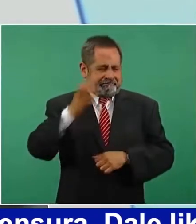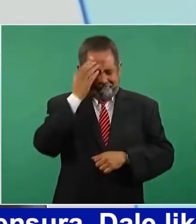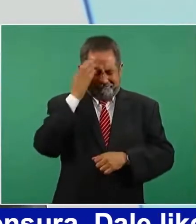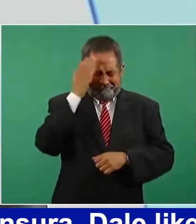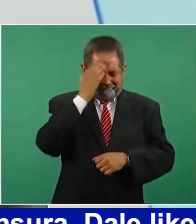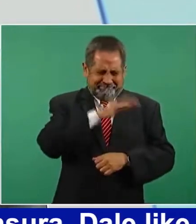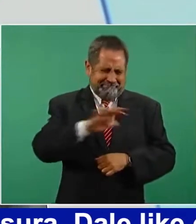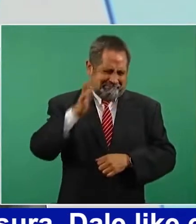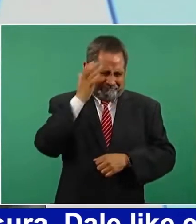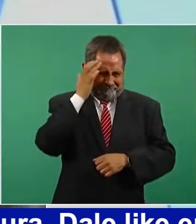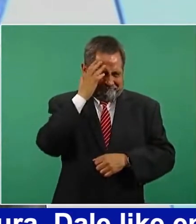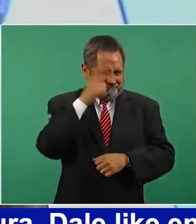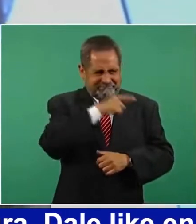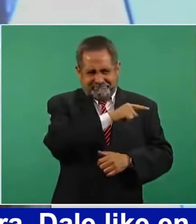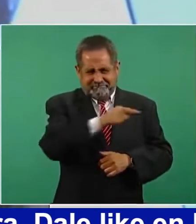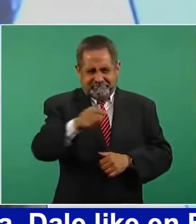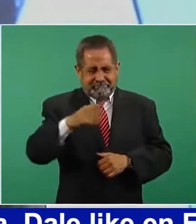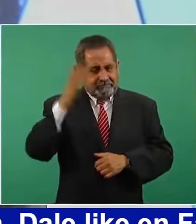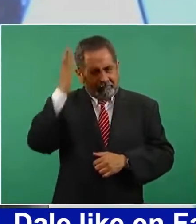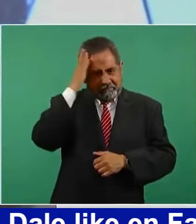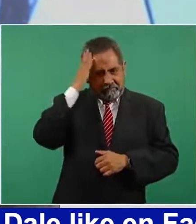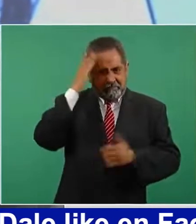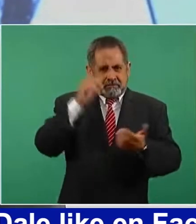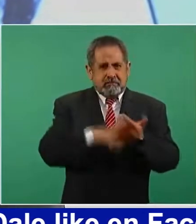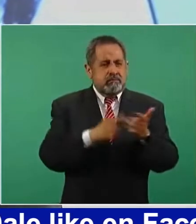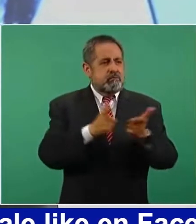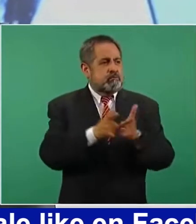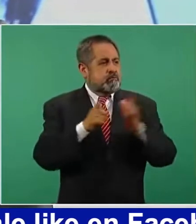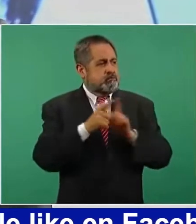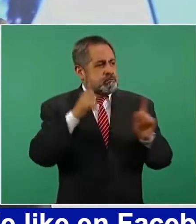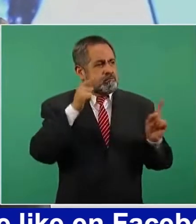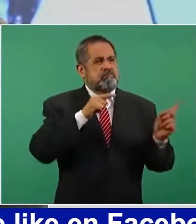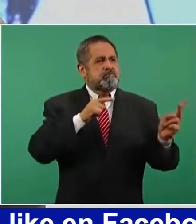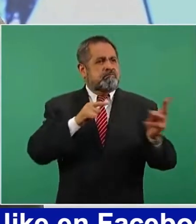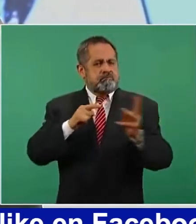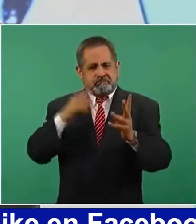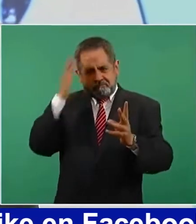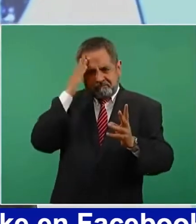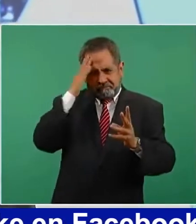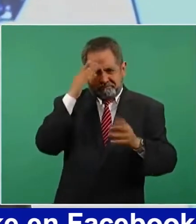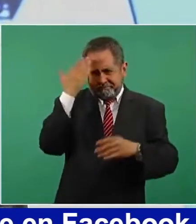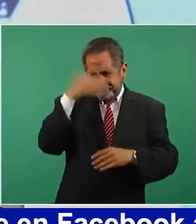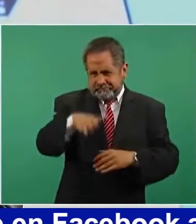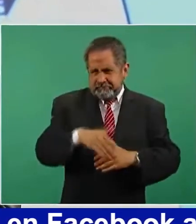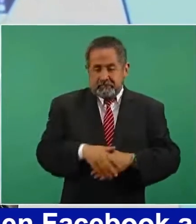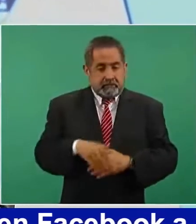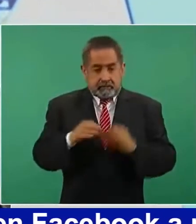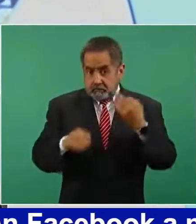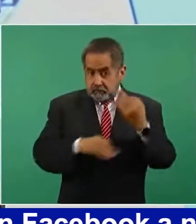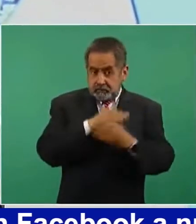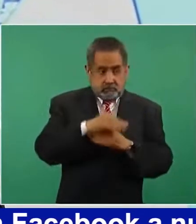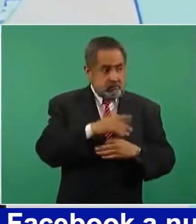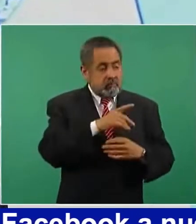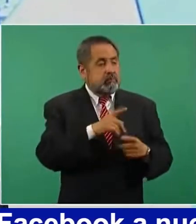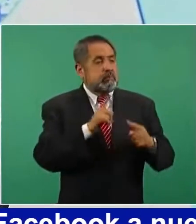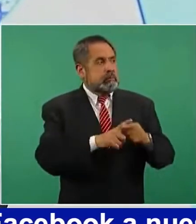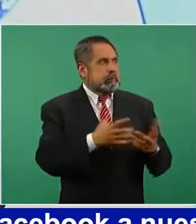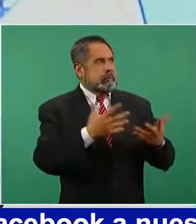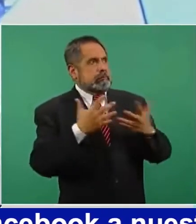dirigentes de los grupos, pero todos los heredamos.